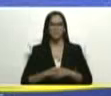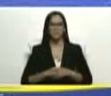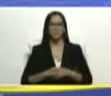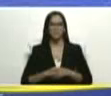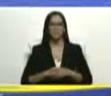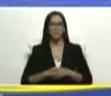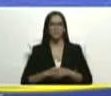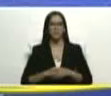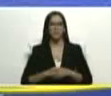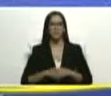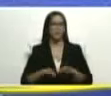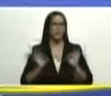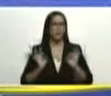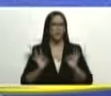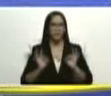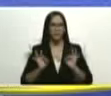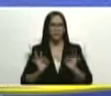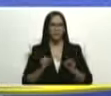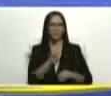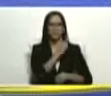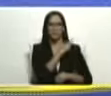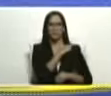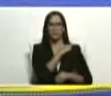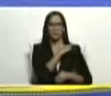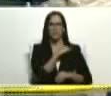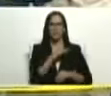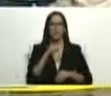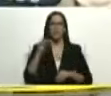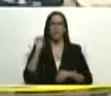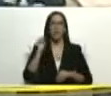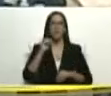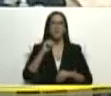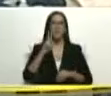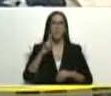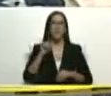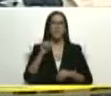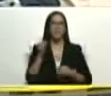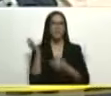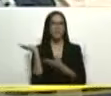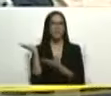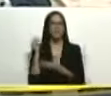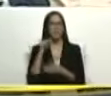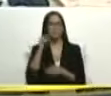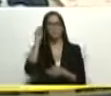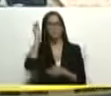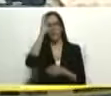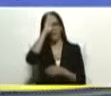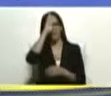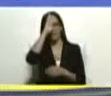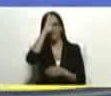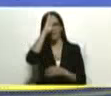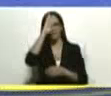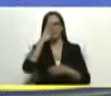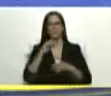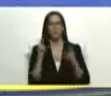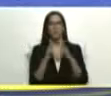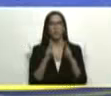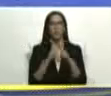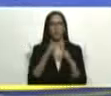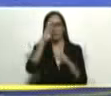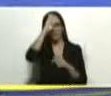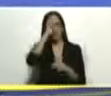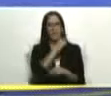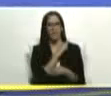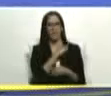nada más y nada menos que el general en jefe Vladimir Padrino López Varina conocedor de Varina fue jefe